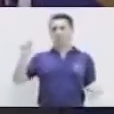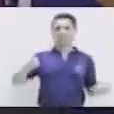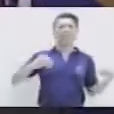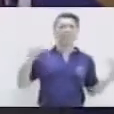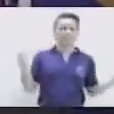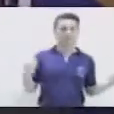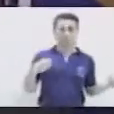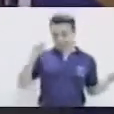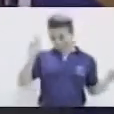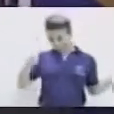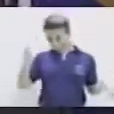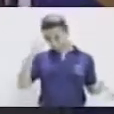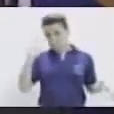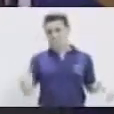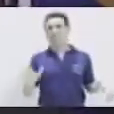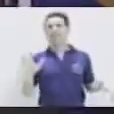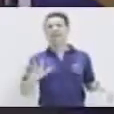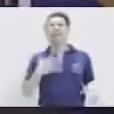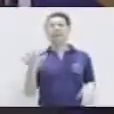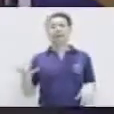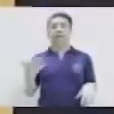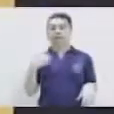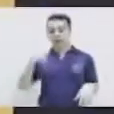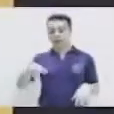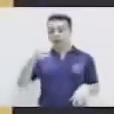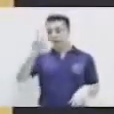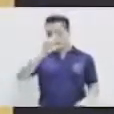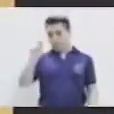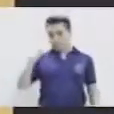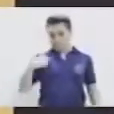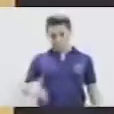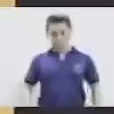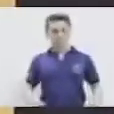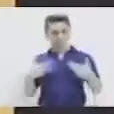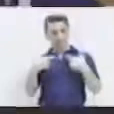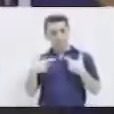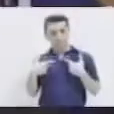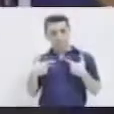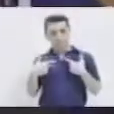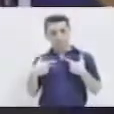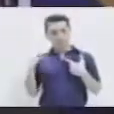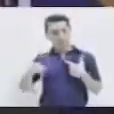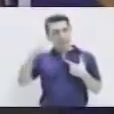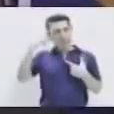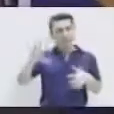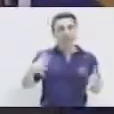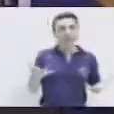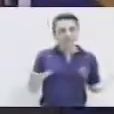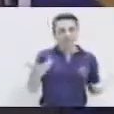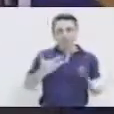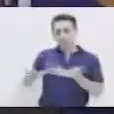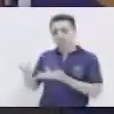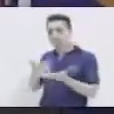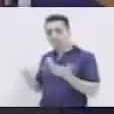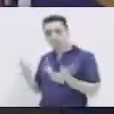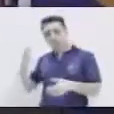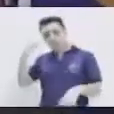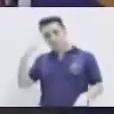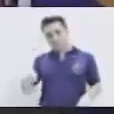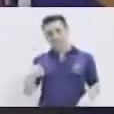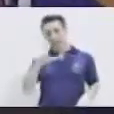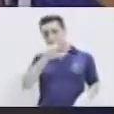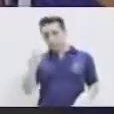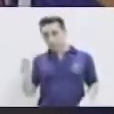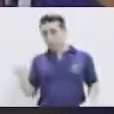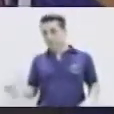Tenemos que estar ubicados en qué estamos, en qué mes estamos viviendo, ¿verdad? O estamos compartiendo. Cada